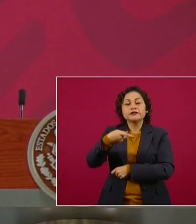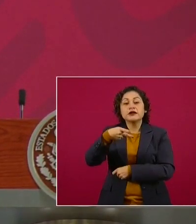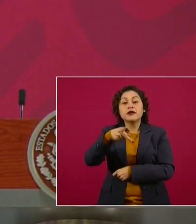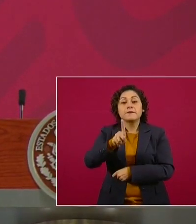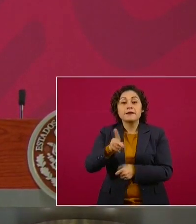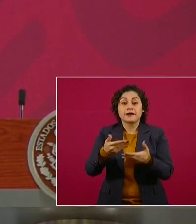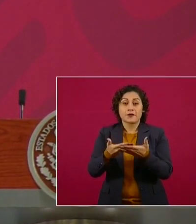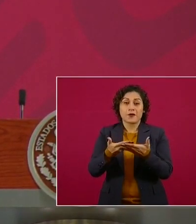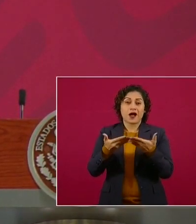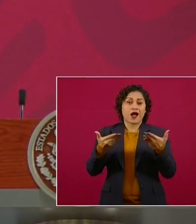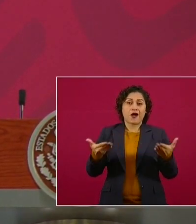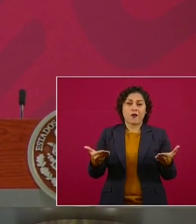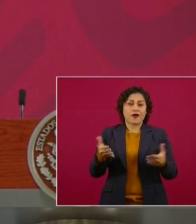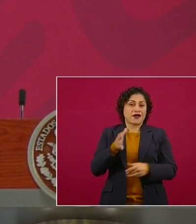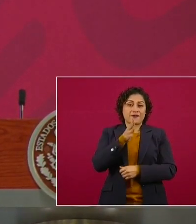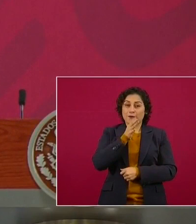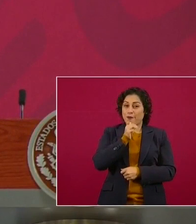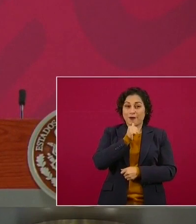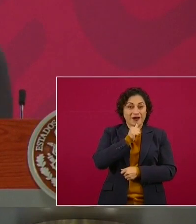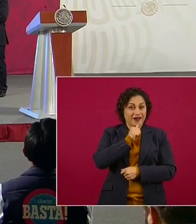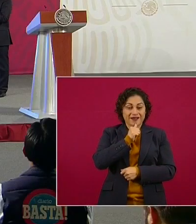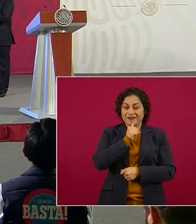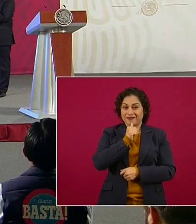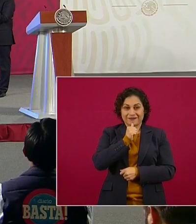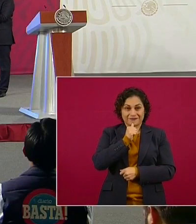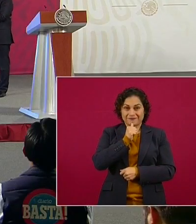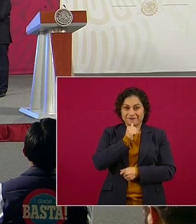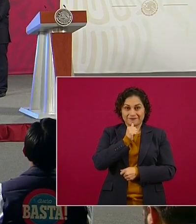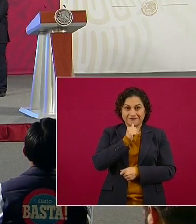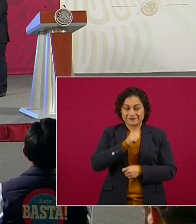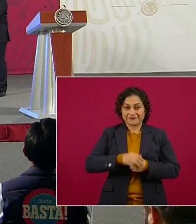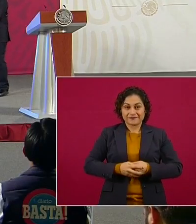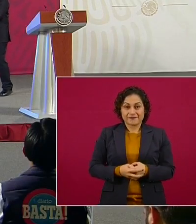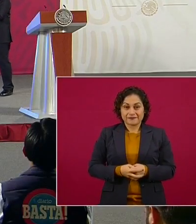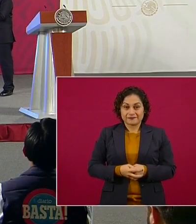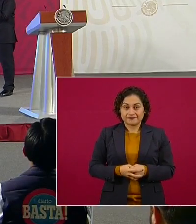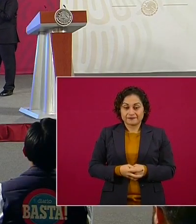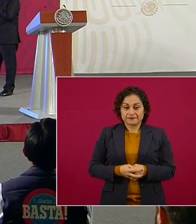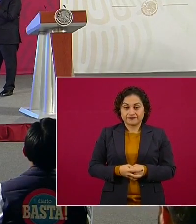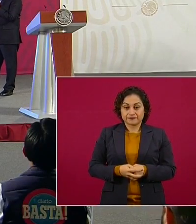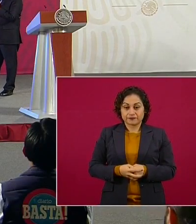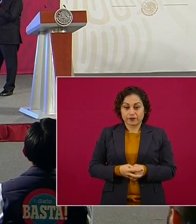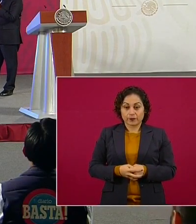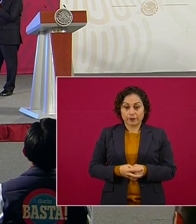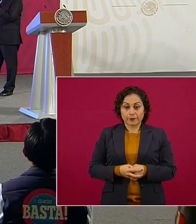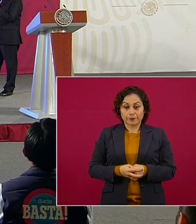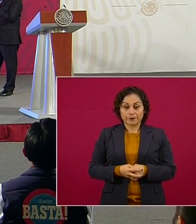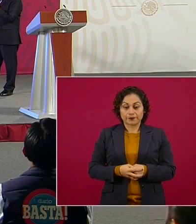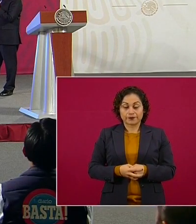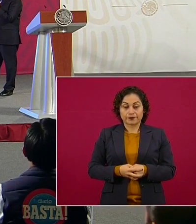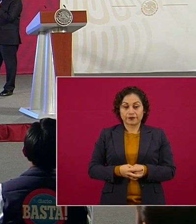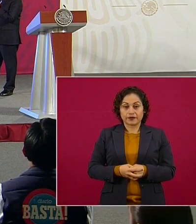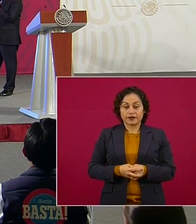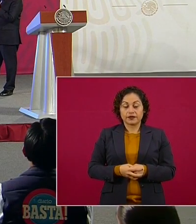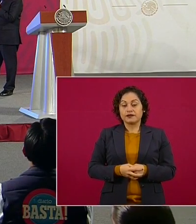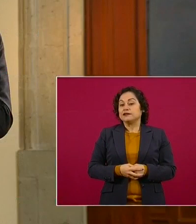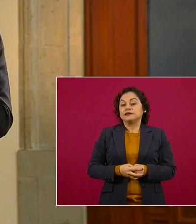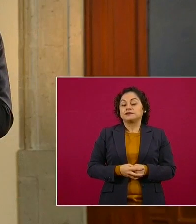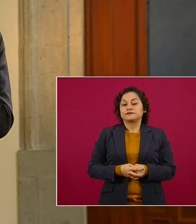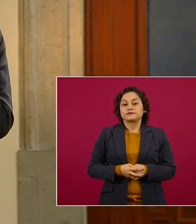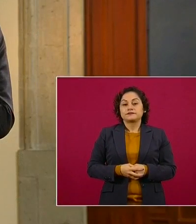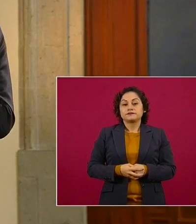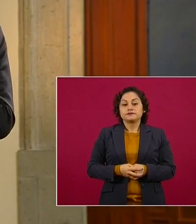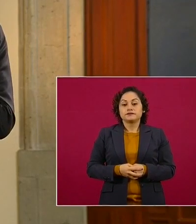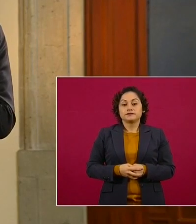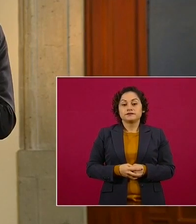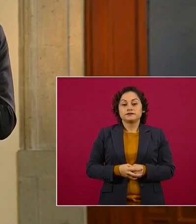diciembre,